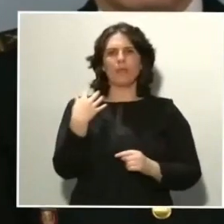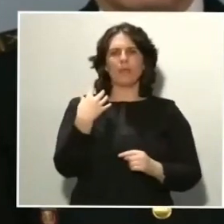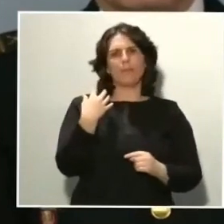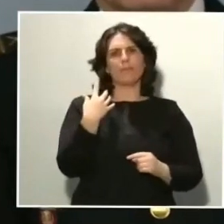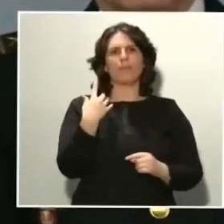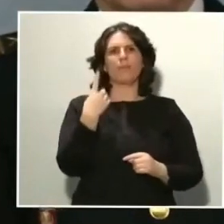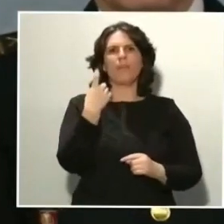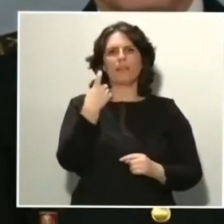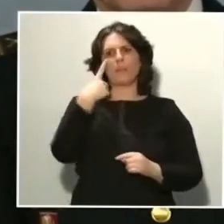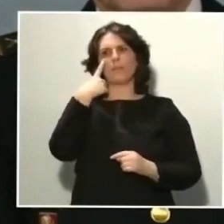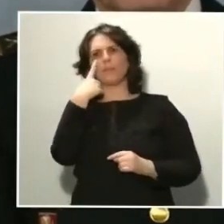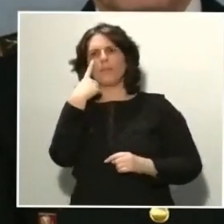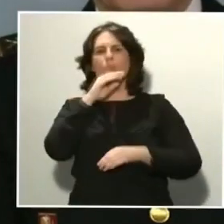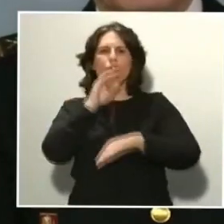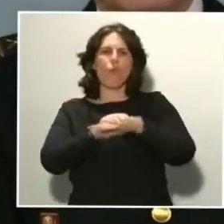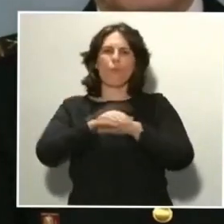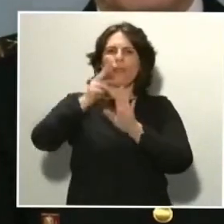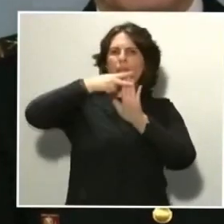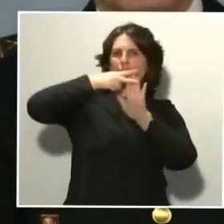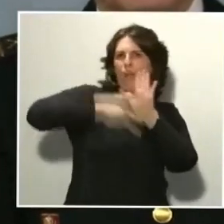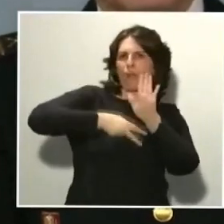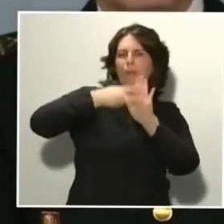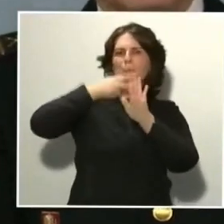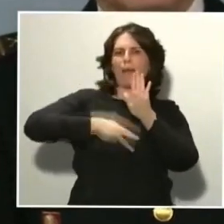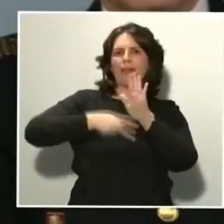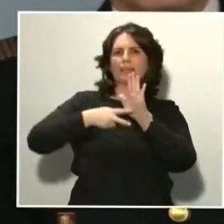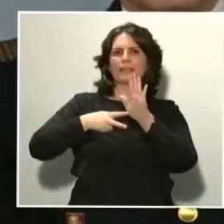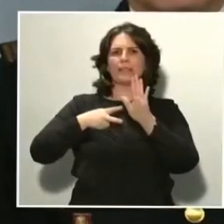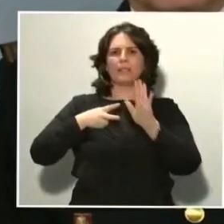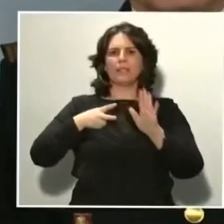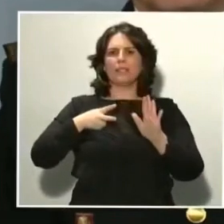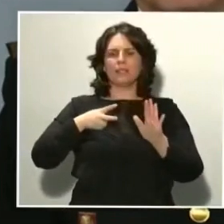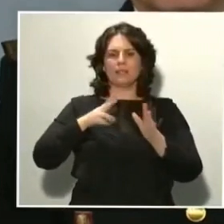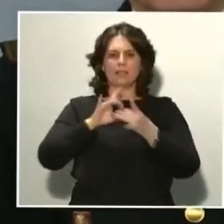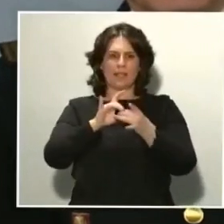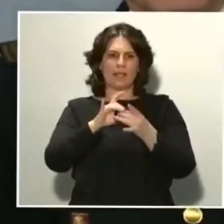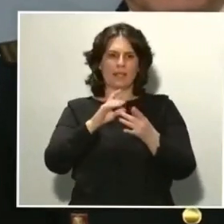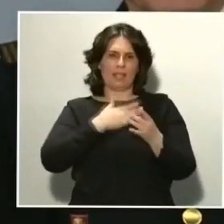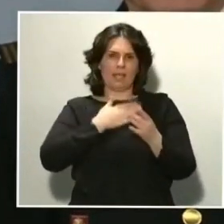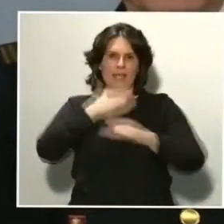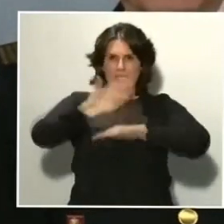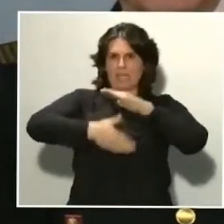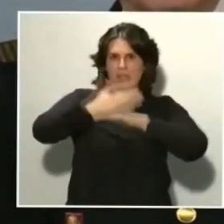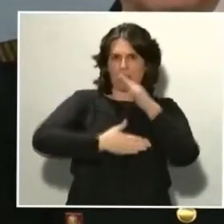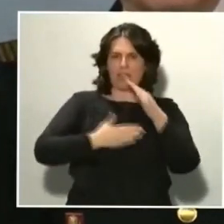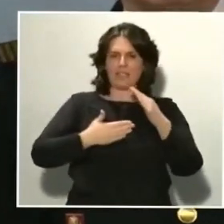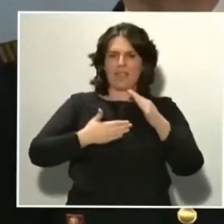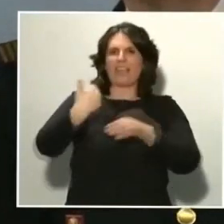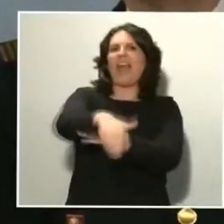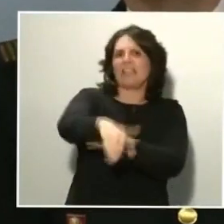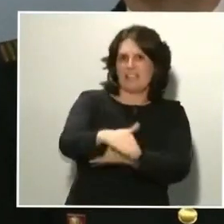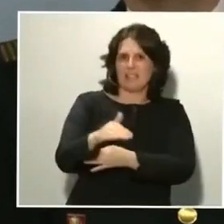las normas correspondientes al cumplimiento de las restricciones del movimiento, sino también,